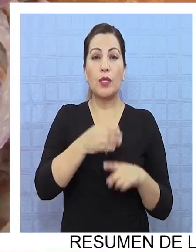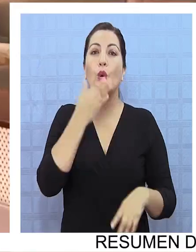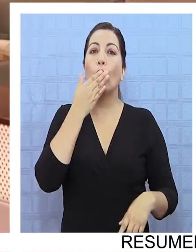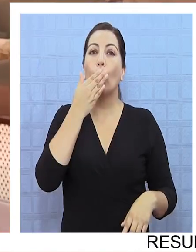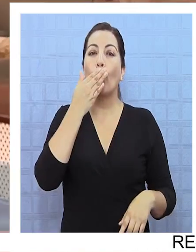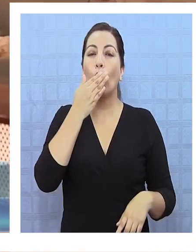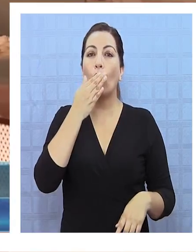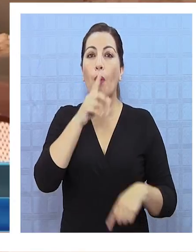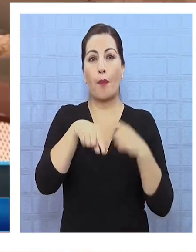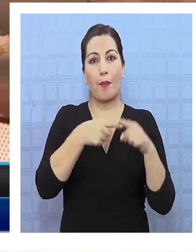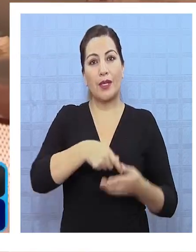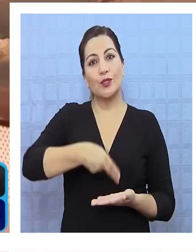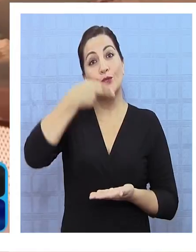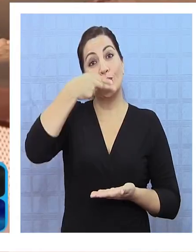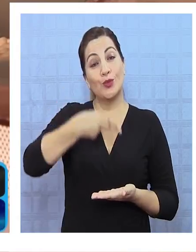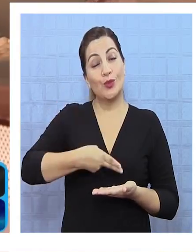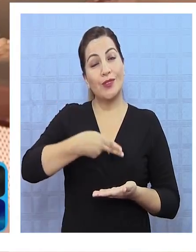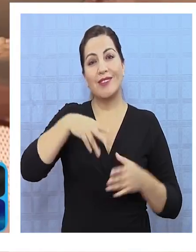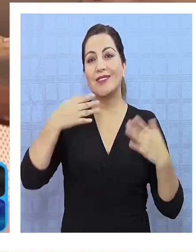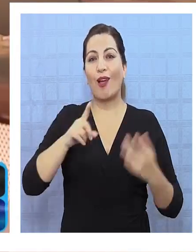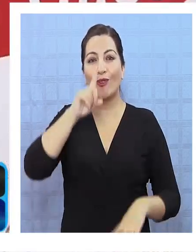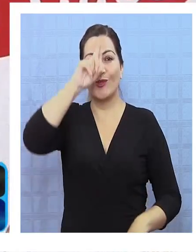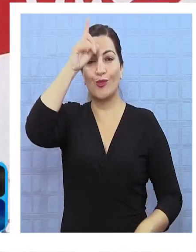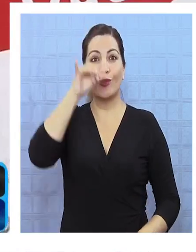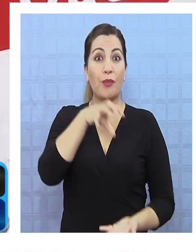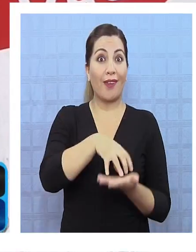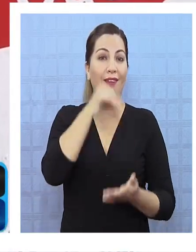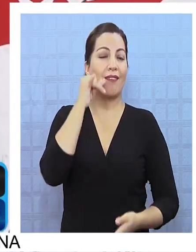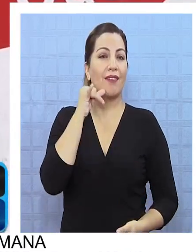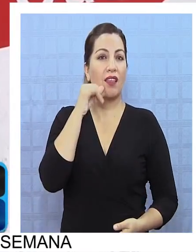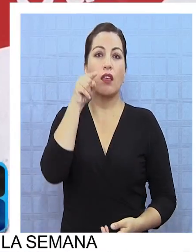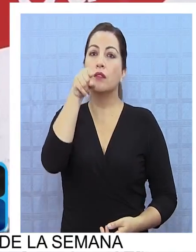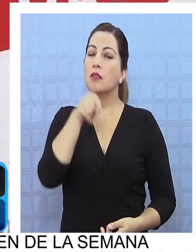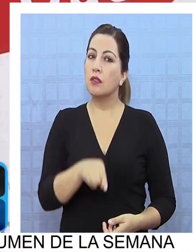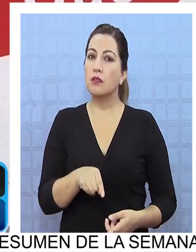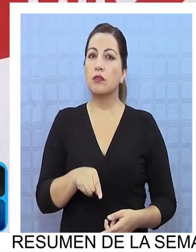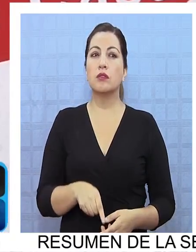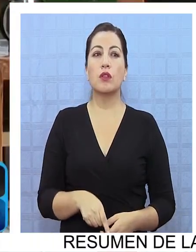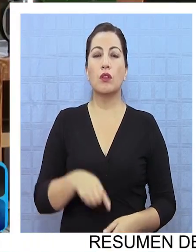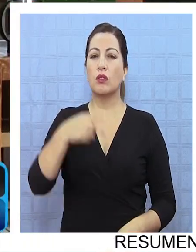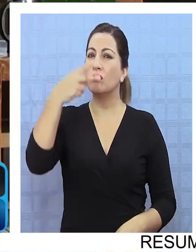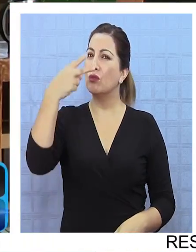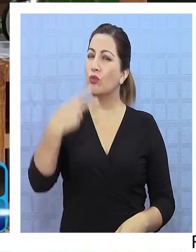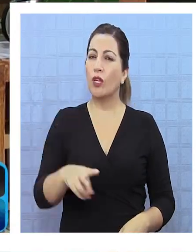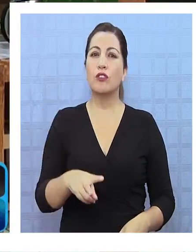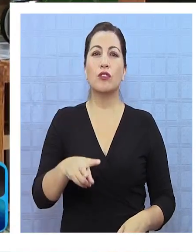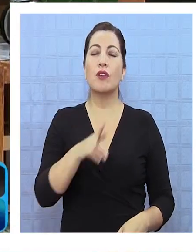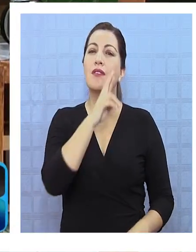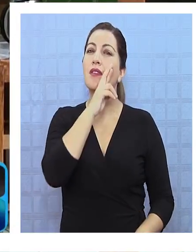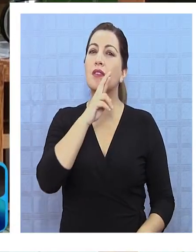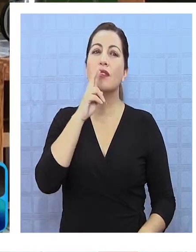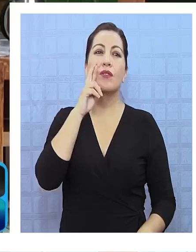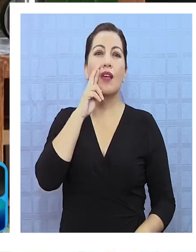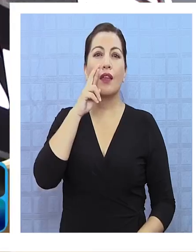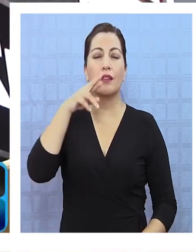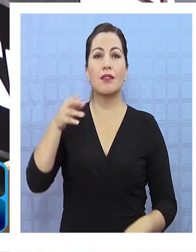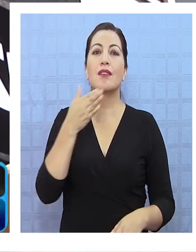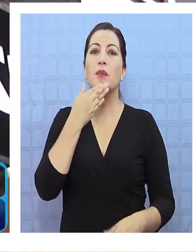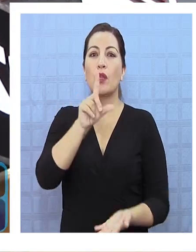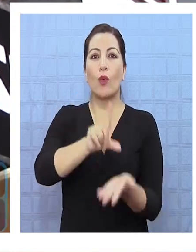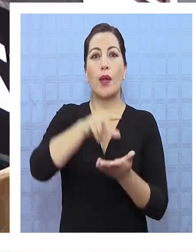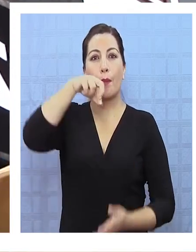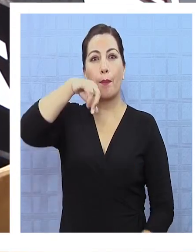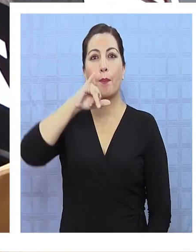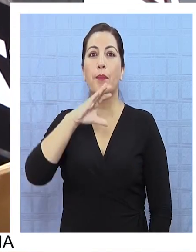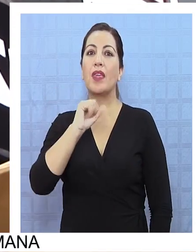sushi, que ya es parte de la mesa aiquiqueña, ha sido la forma en que los locatarios de picadas y restaurantes han enfrentado este